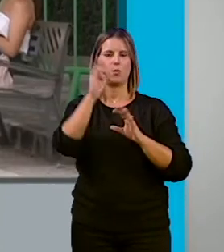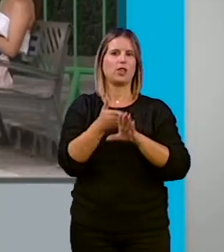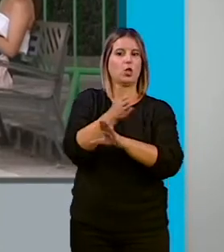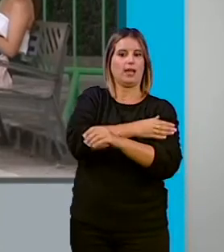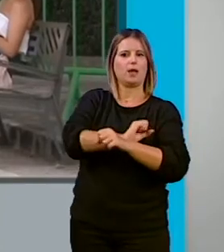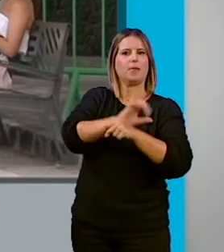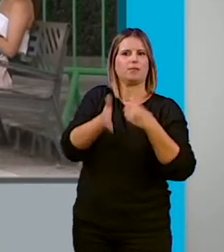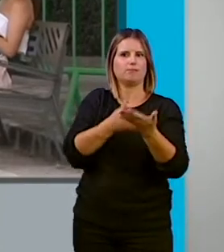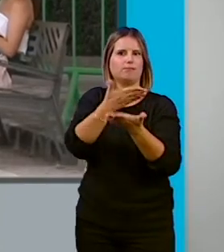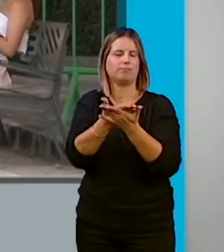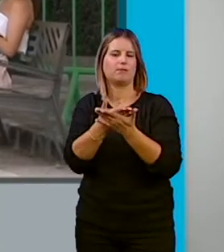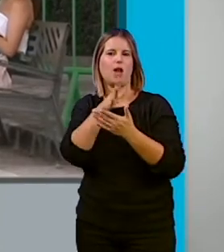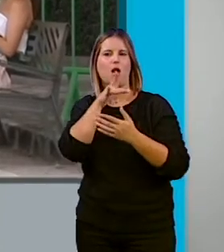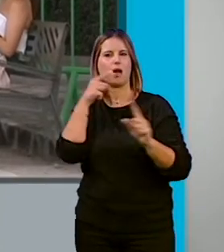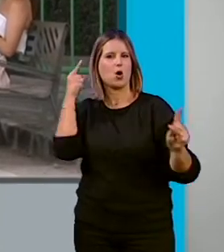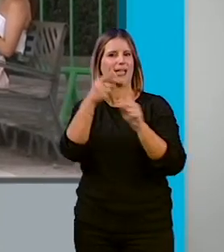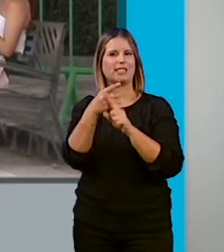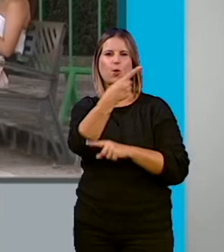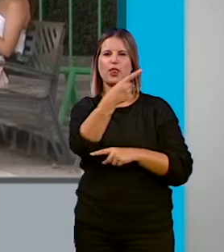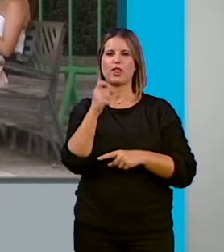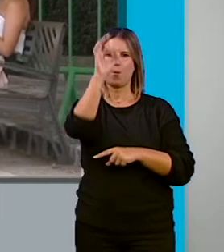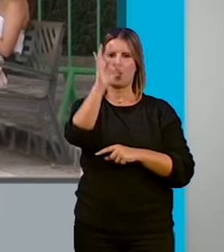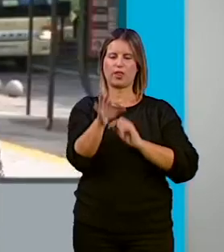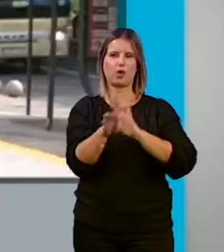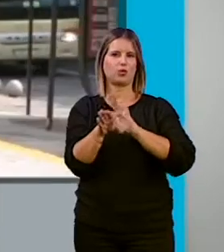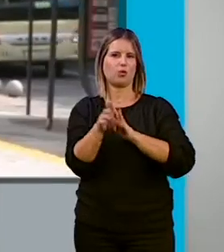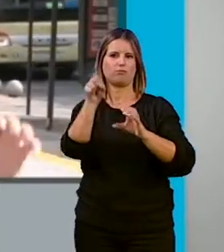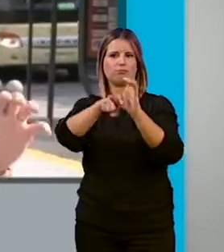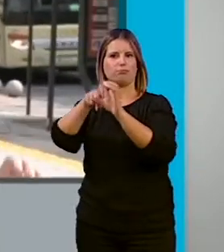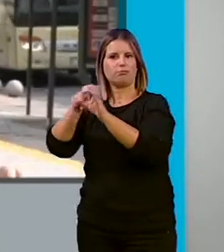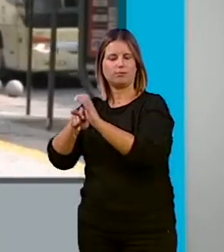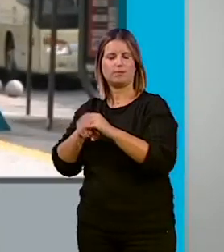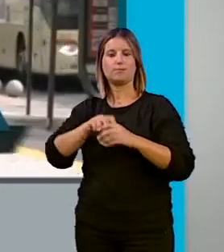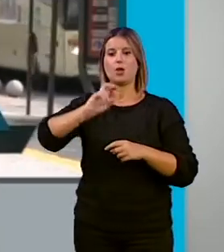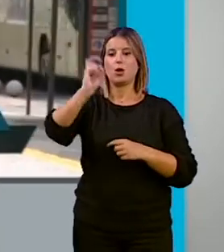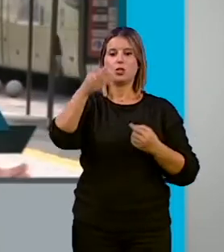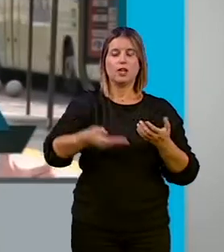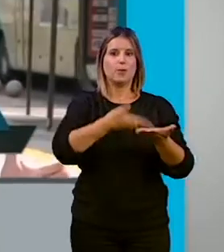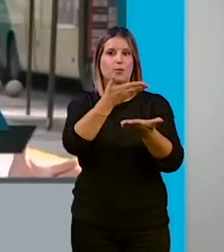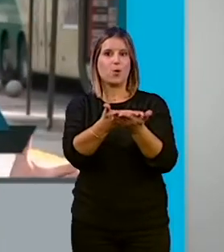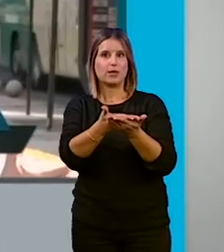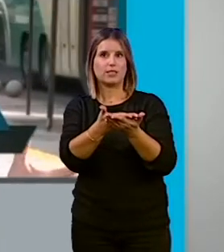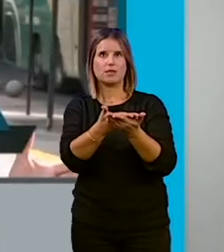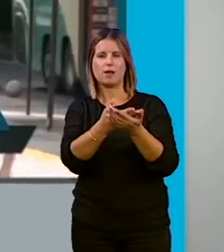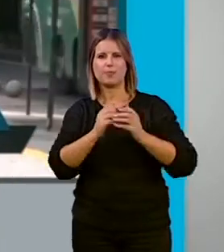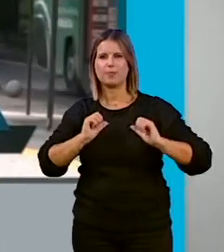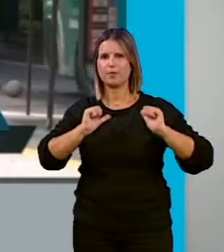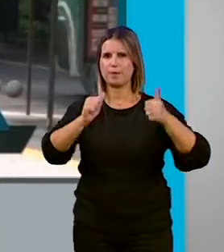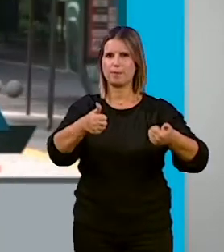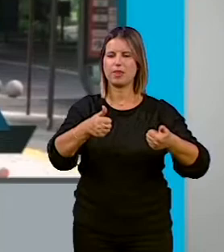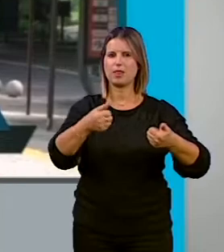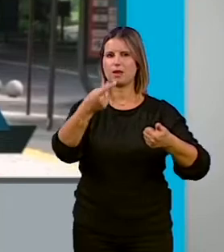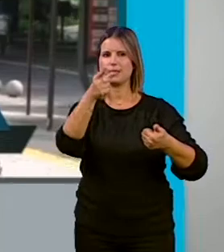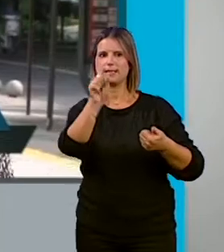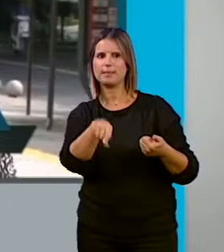pandemia, por lo que se trabaja para llegar al 100% de la oferta y la demanda. Otra propuesta que va a dar comienzo también en